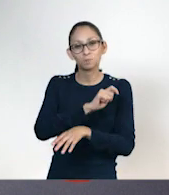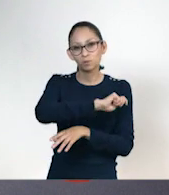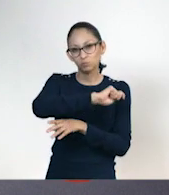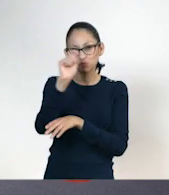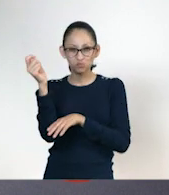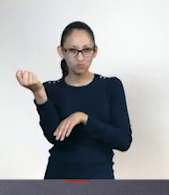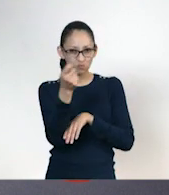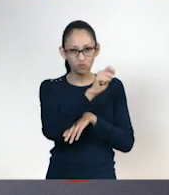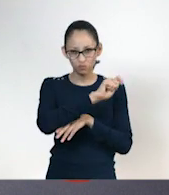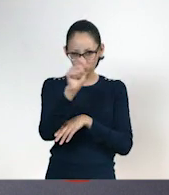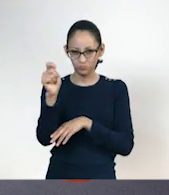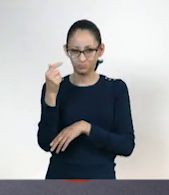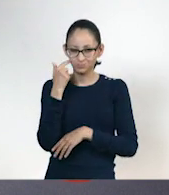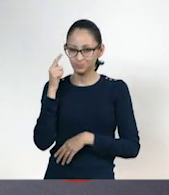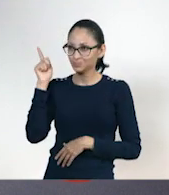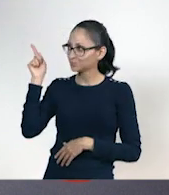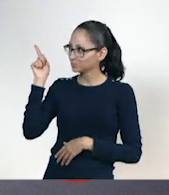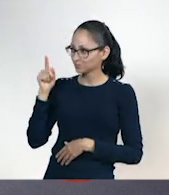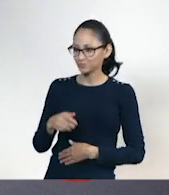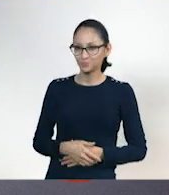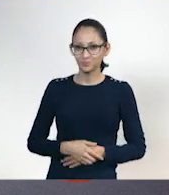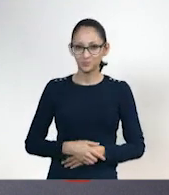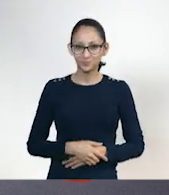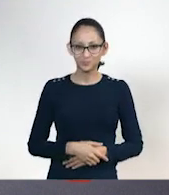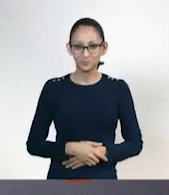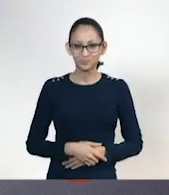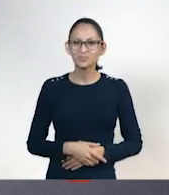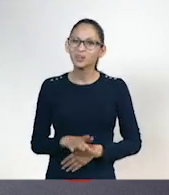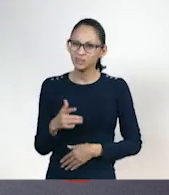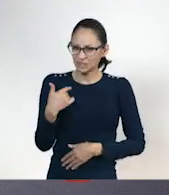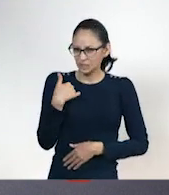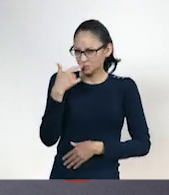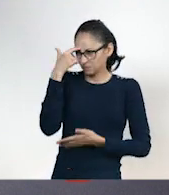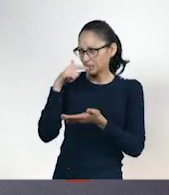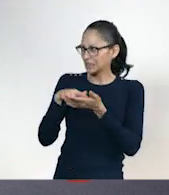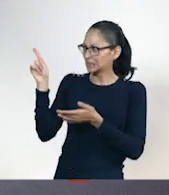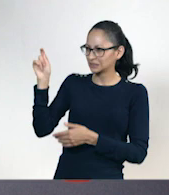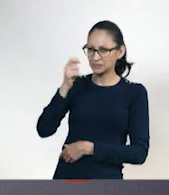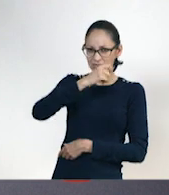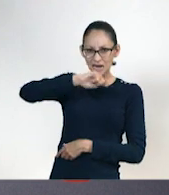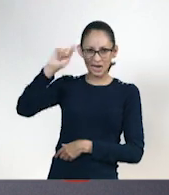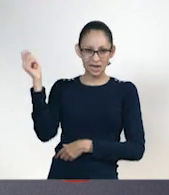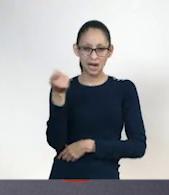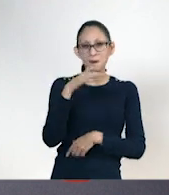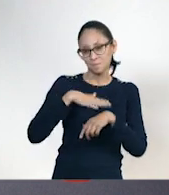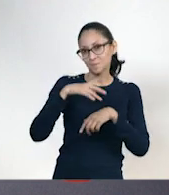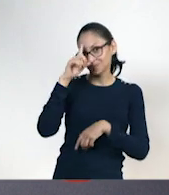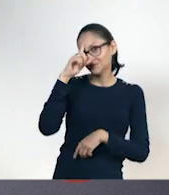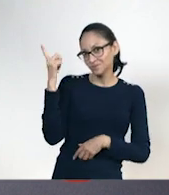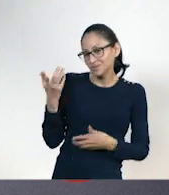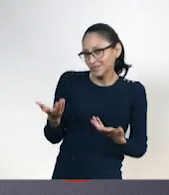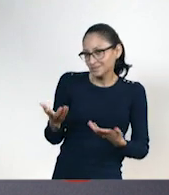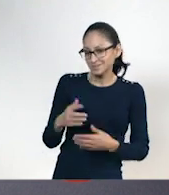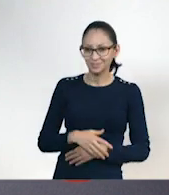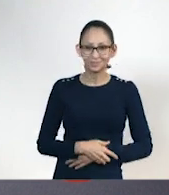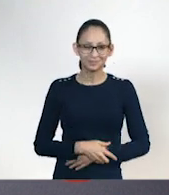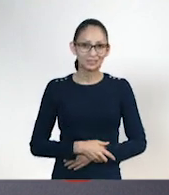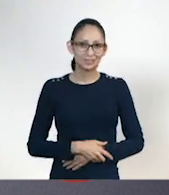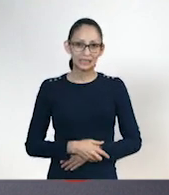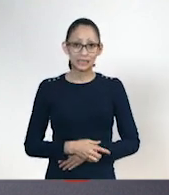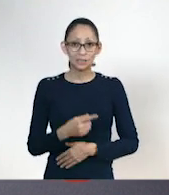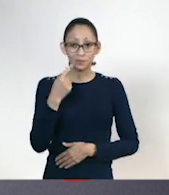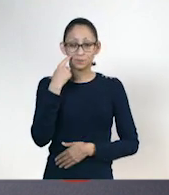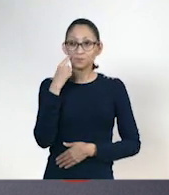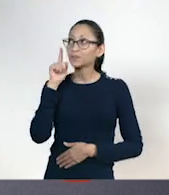Ok, maestro. Yo creo que así va a ser más fácil. A ver, yo creo que sí. Pero ahora vamos a avanzar de aquí